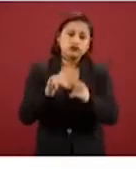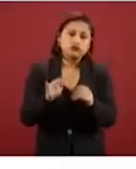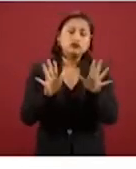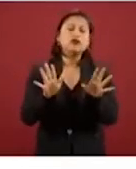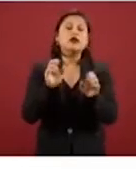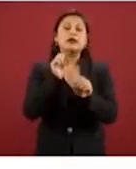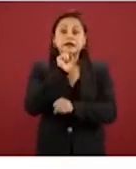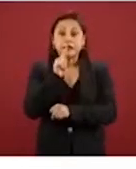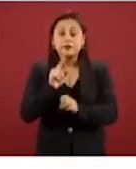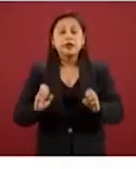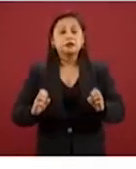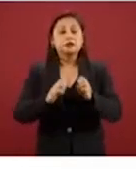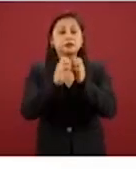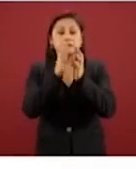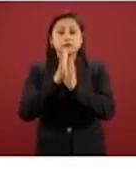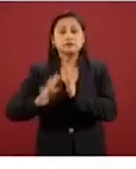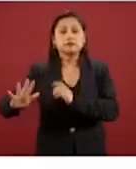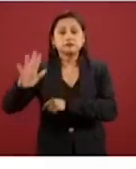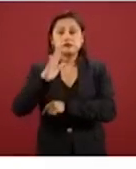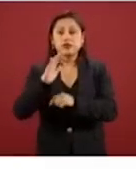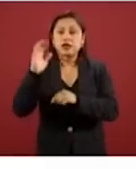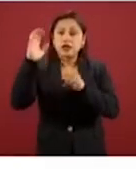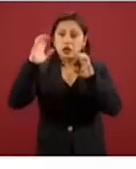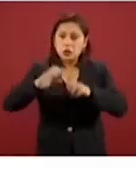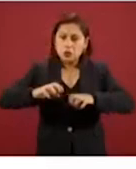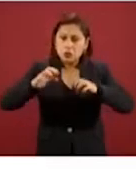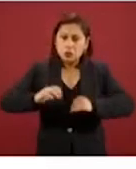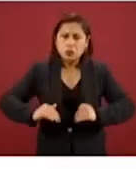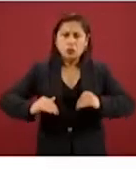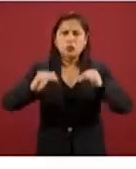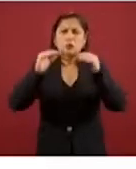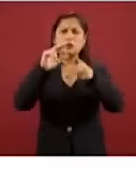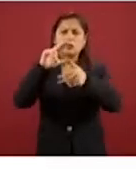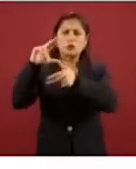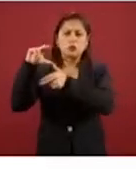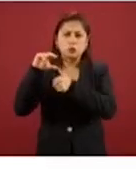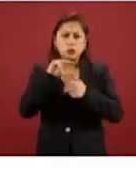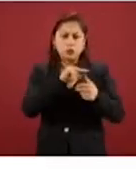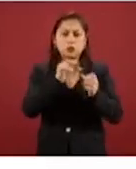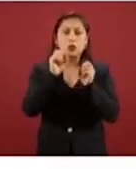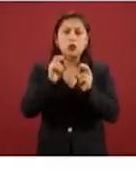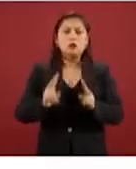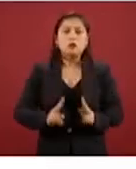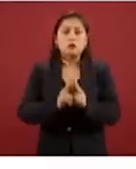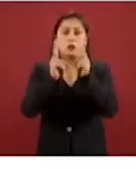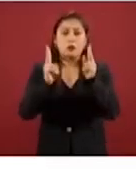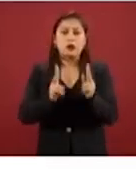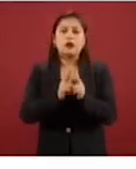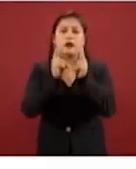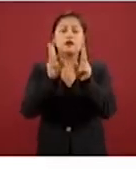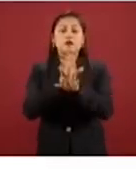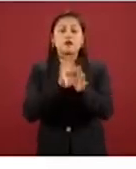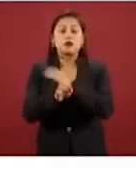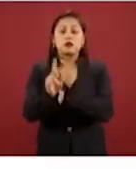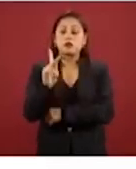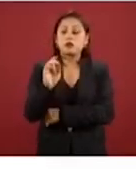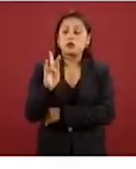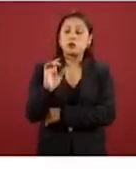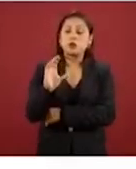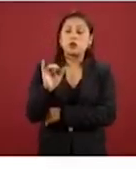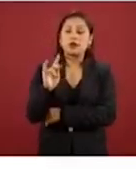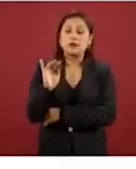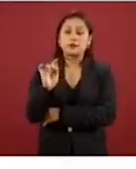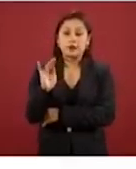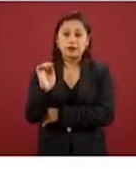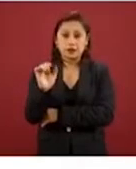tropicales, lluvias, inundaciones, volcanes activos, el más visible de ellos, el volcán Pupocatépetl, que lo